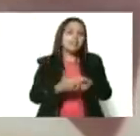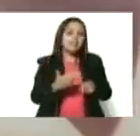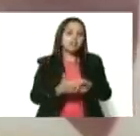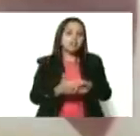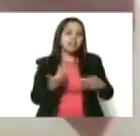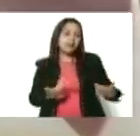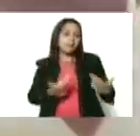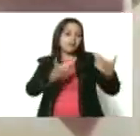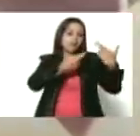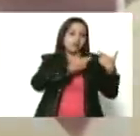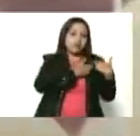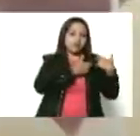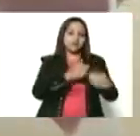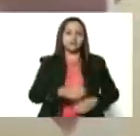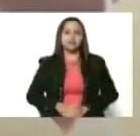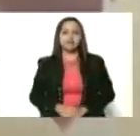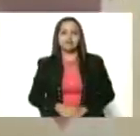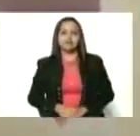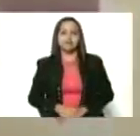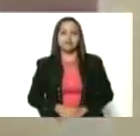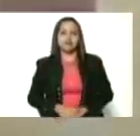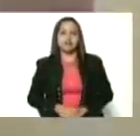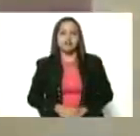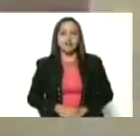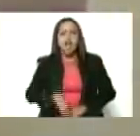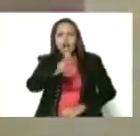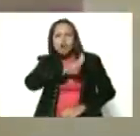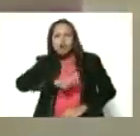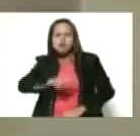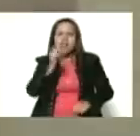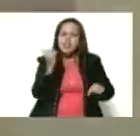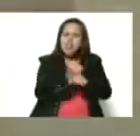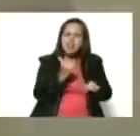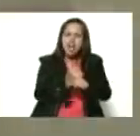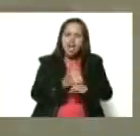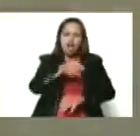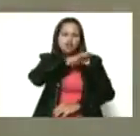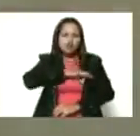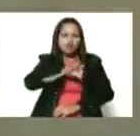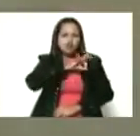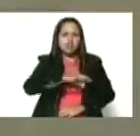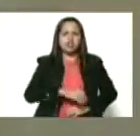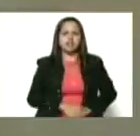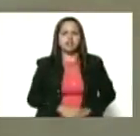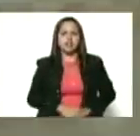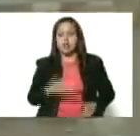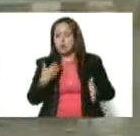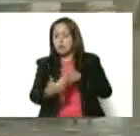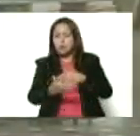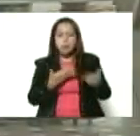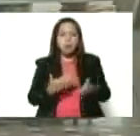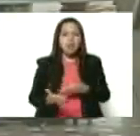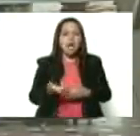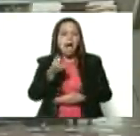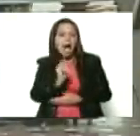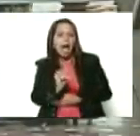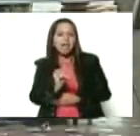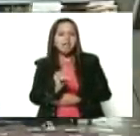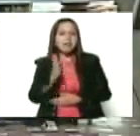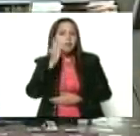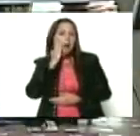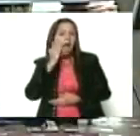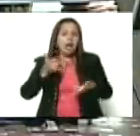responsabilidades, que útil a la sociedad, aunque no sea madre de familia e